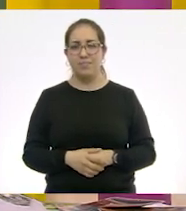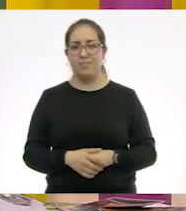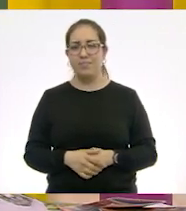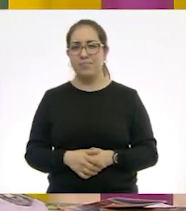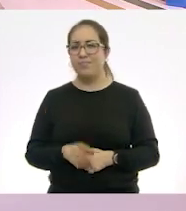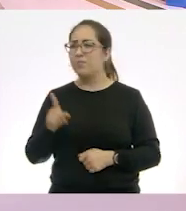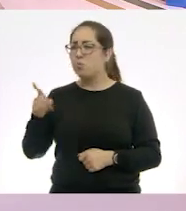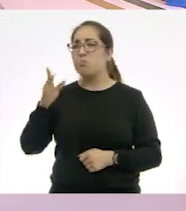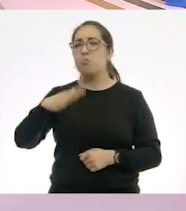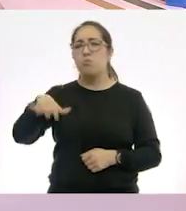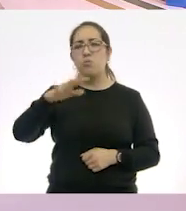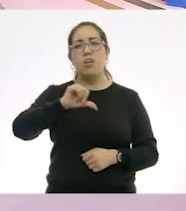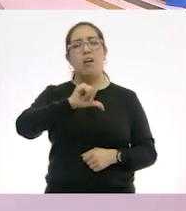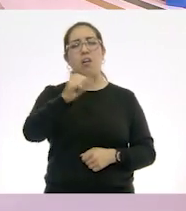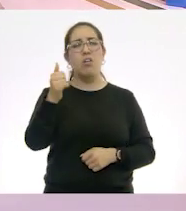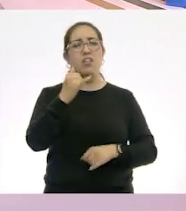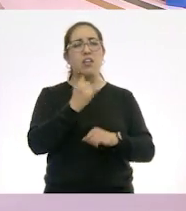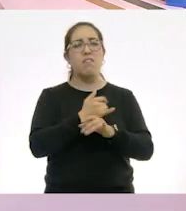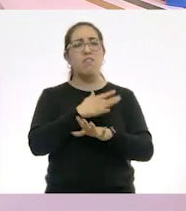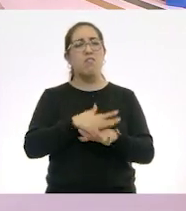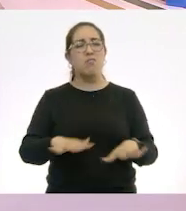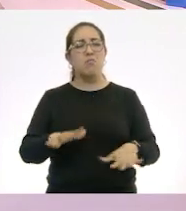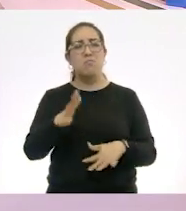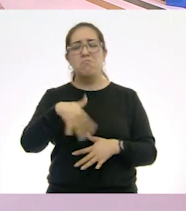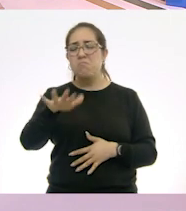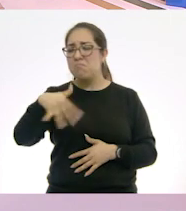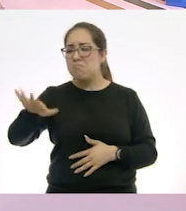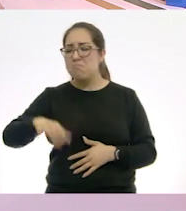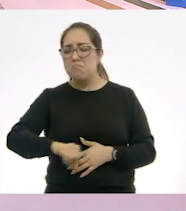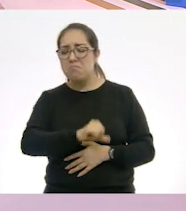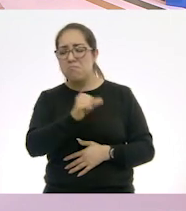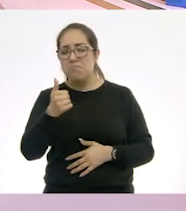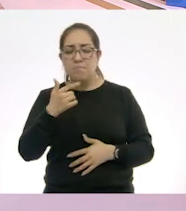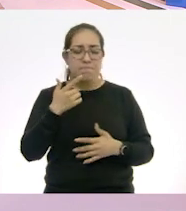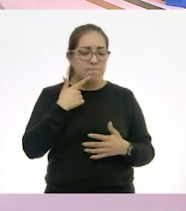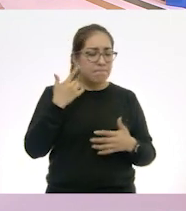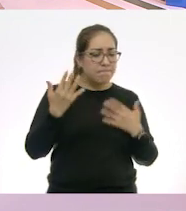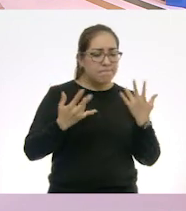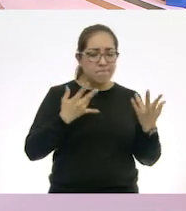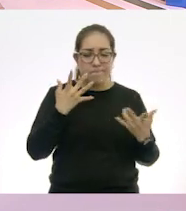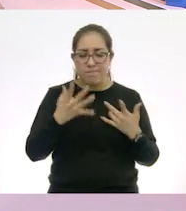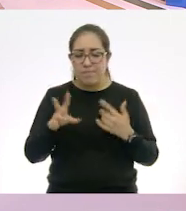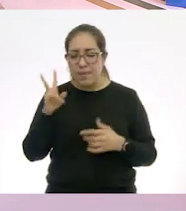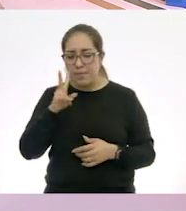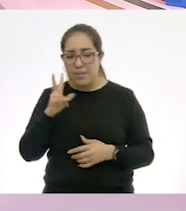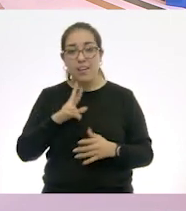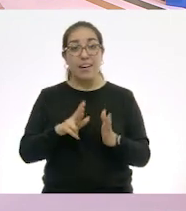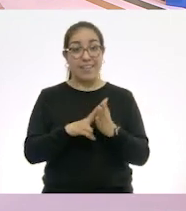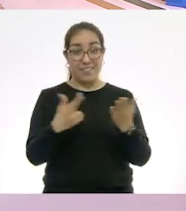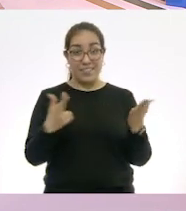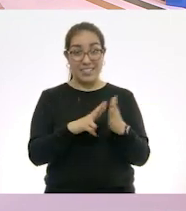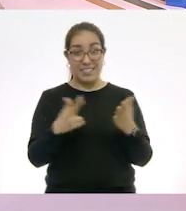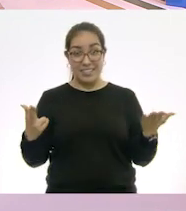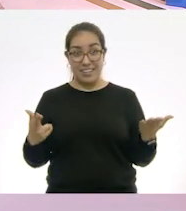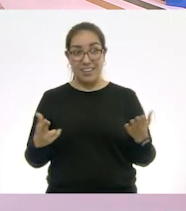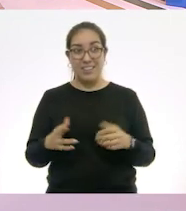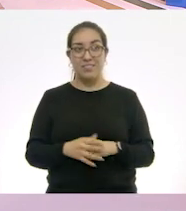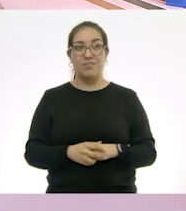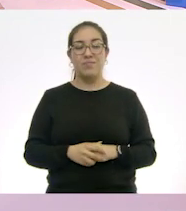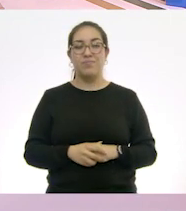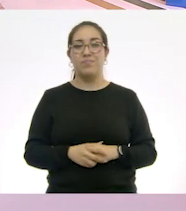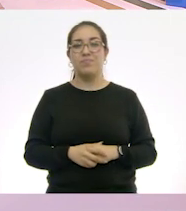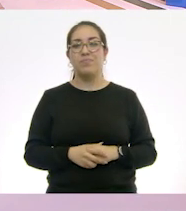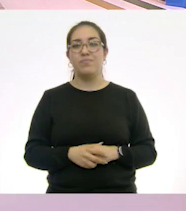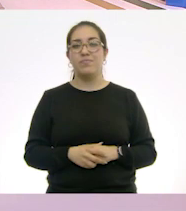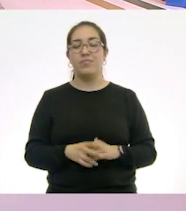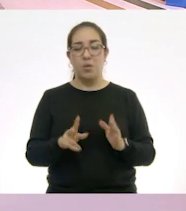buscas en otro medio de información? A lo mejor... Sí, en otra fuente. Una revista, ¿puede ser? Ya la revista yo ya